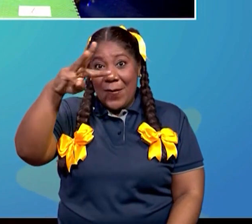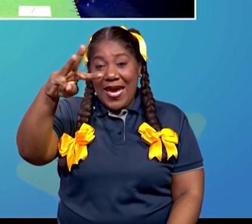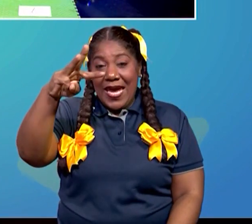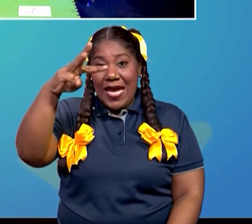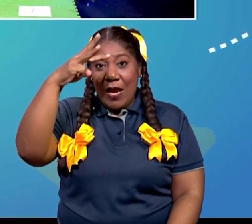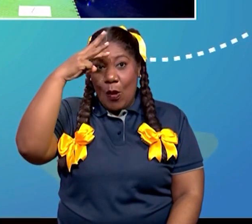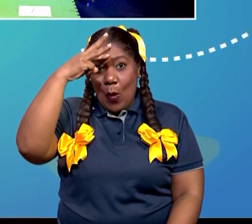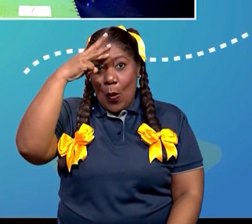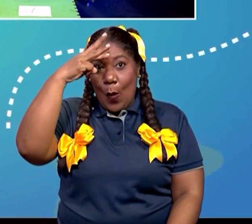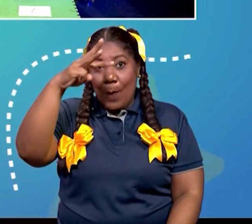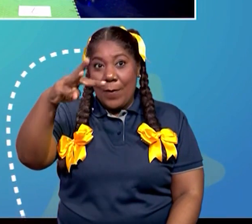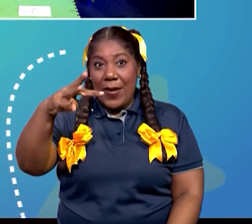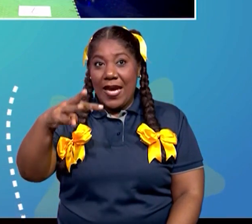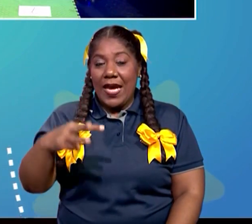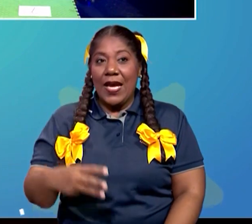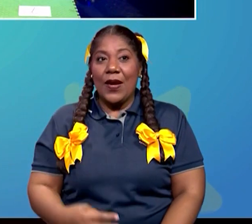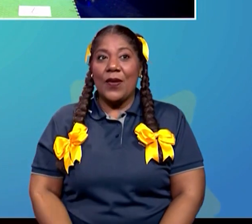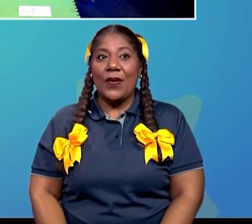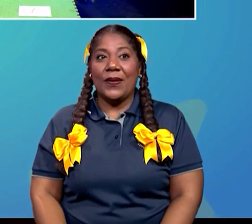¡México!